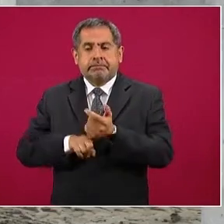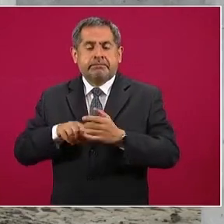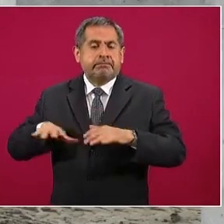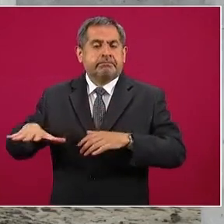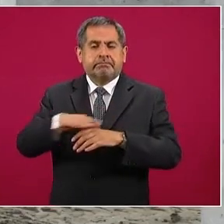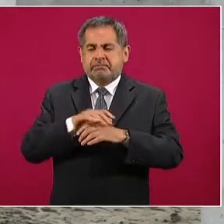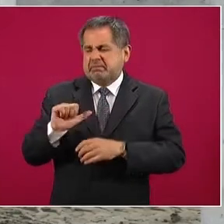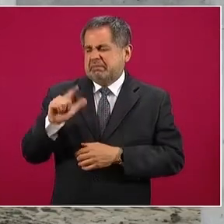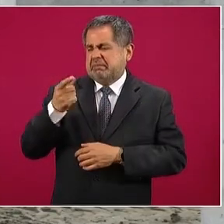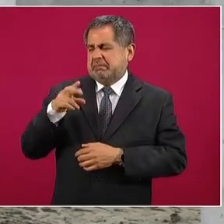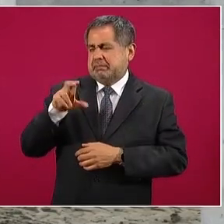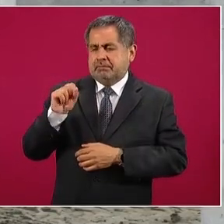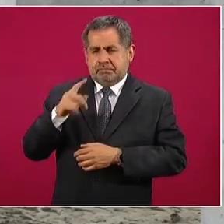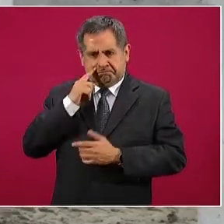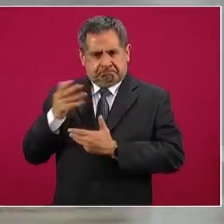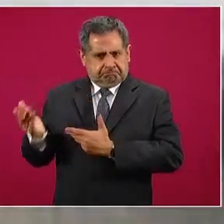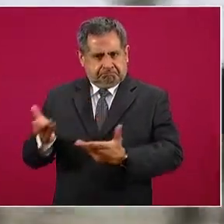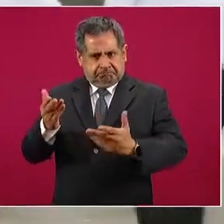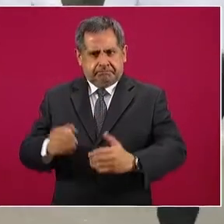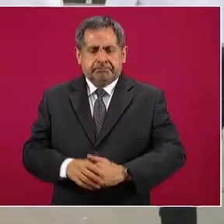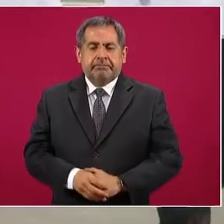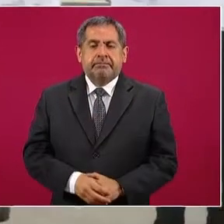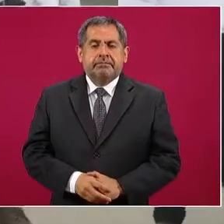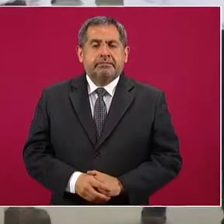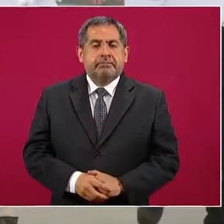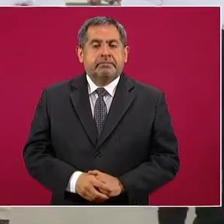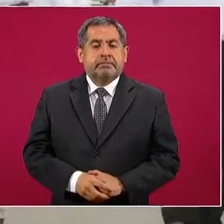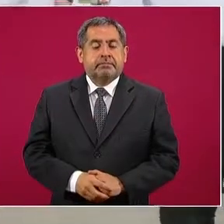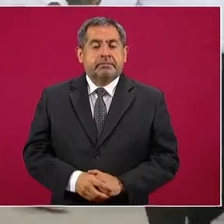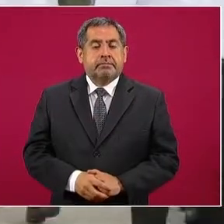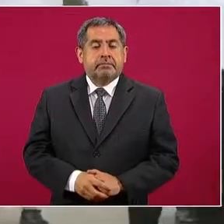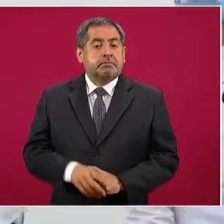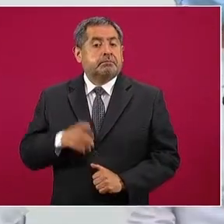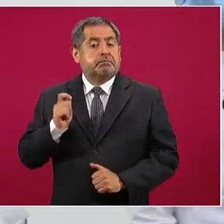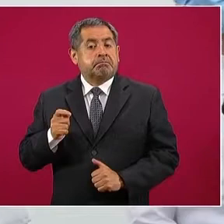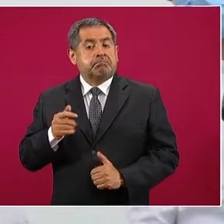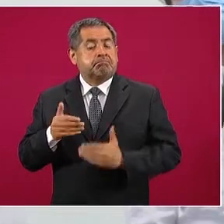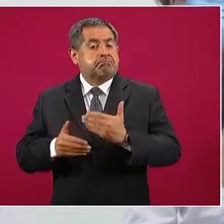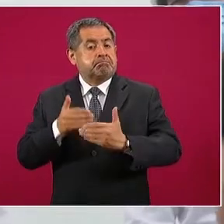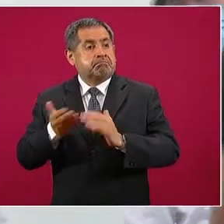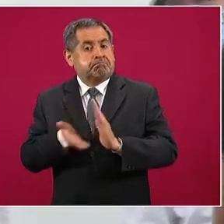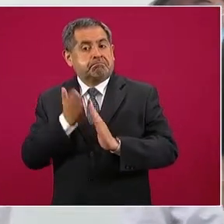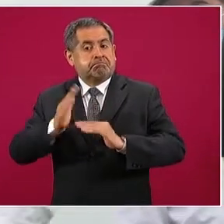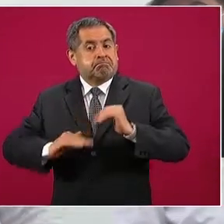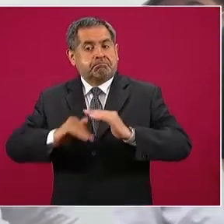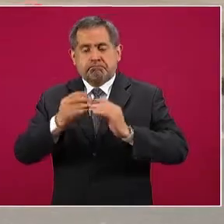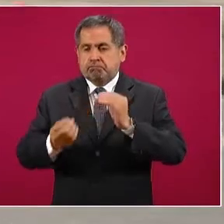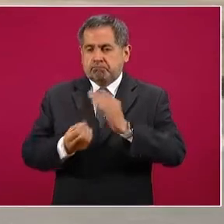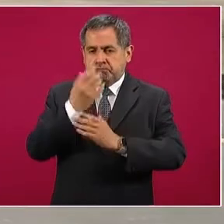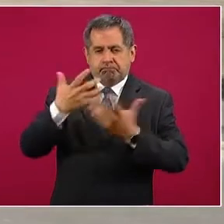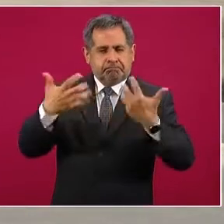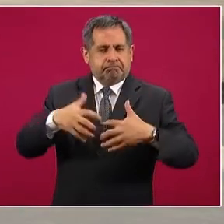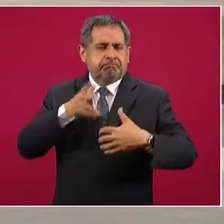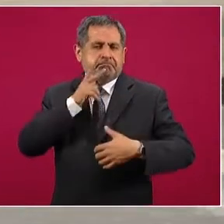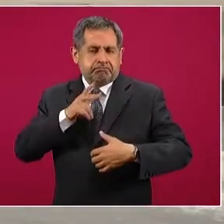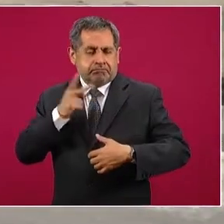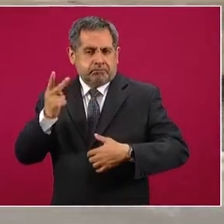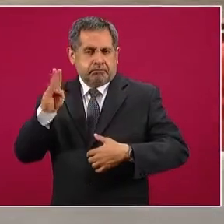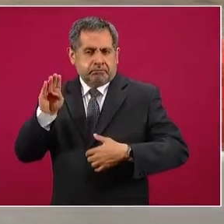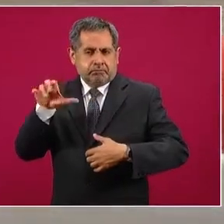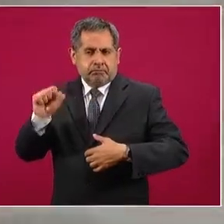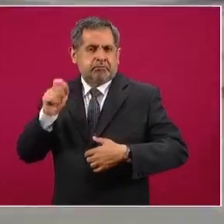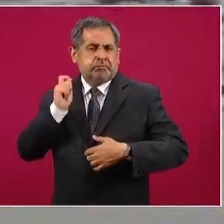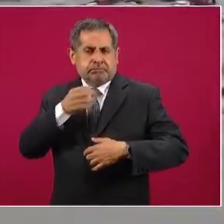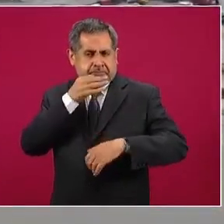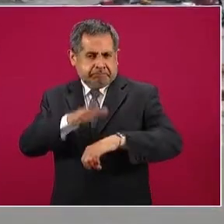alquilación. Ve el reporte esta semana. Sobre el avance en los trabajos de la construcción de la nueva refinería de Dos Bocas, se reporta lo siguiente.